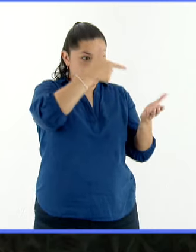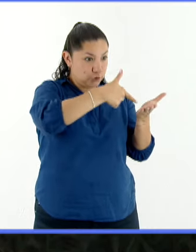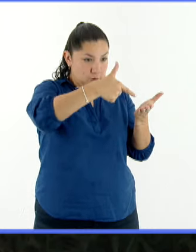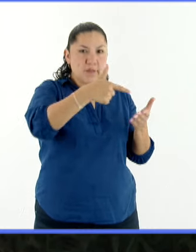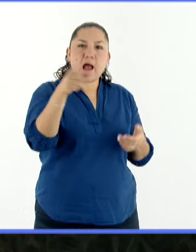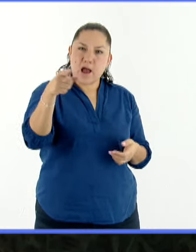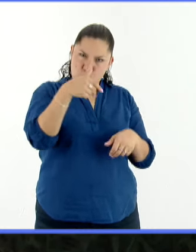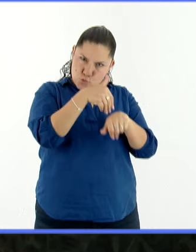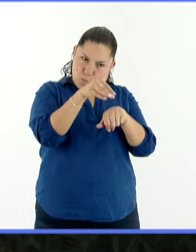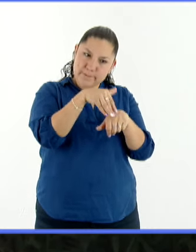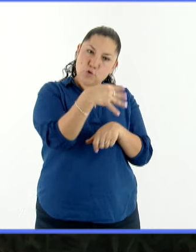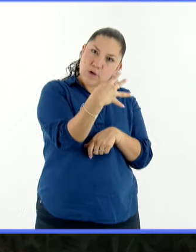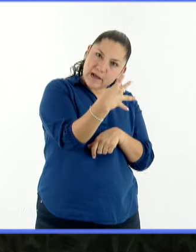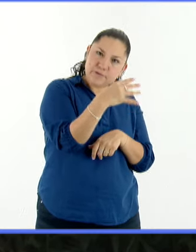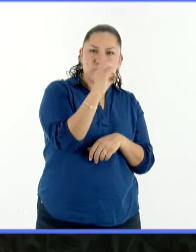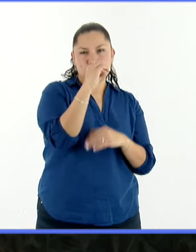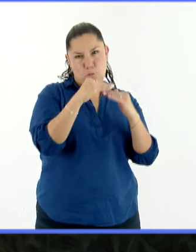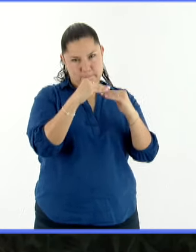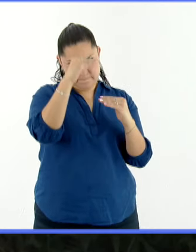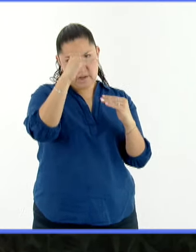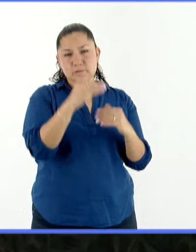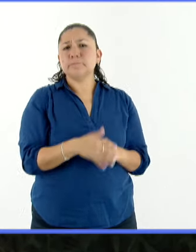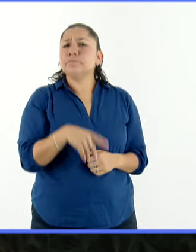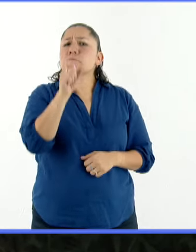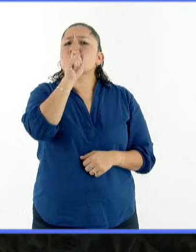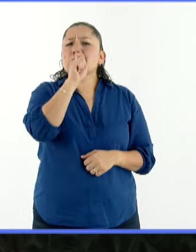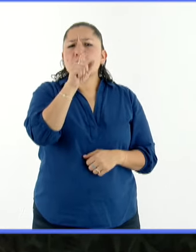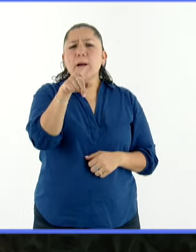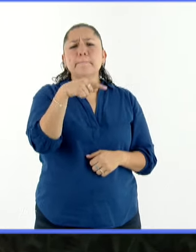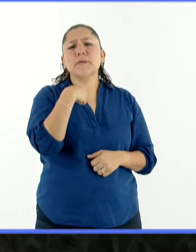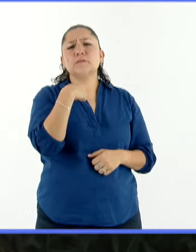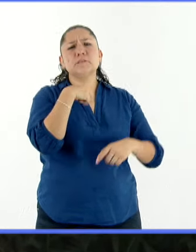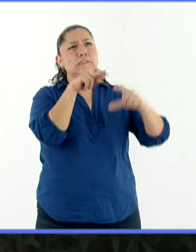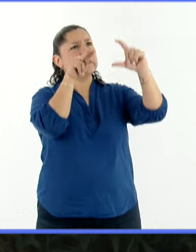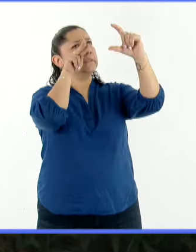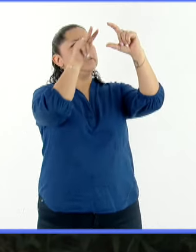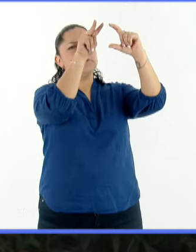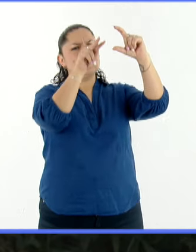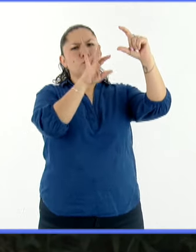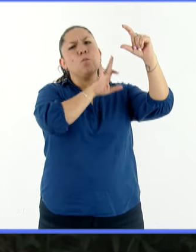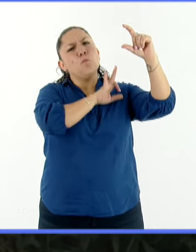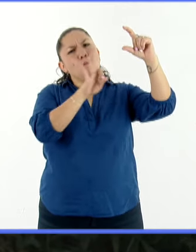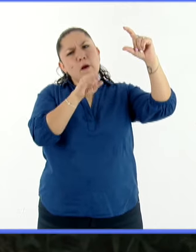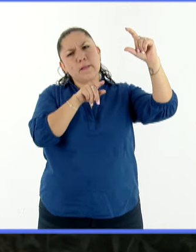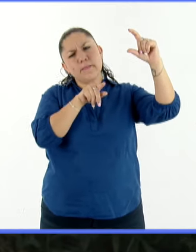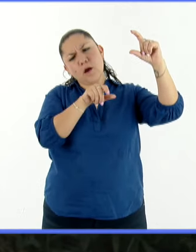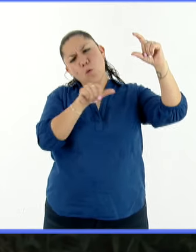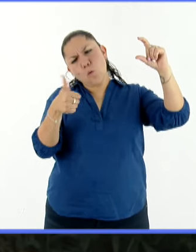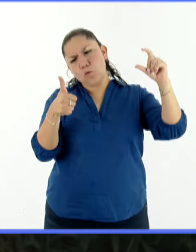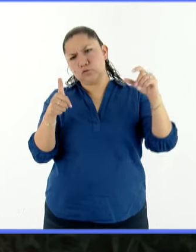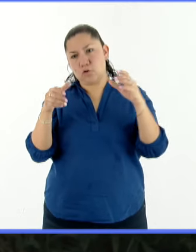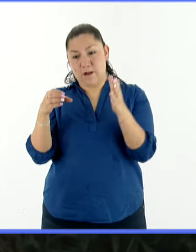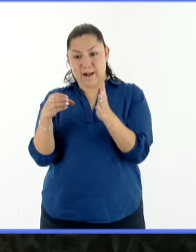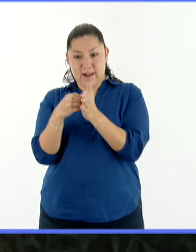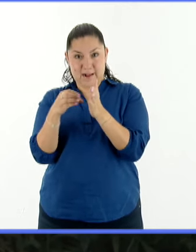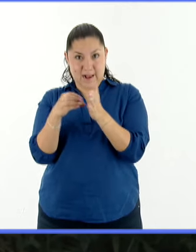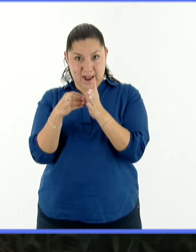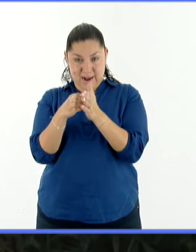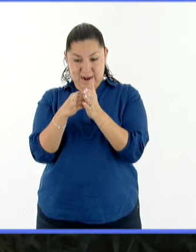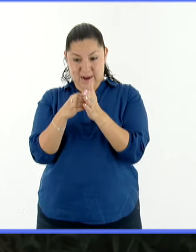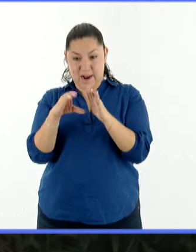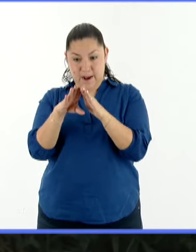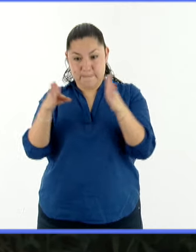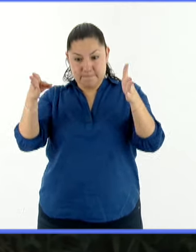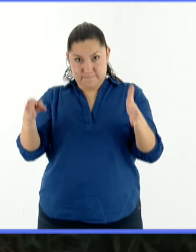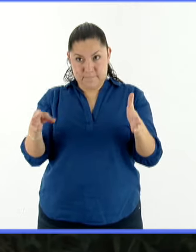Otra forma de observar un eclipse es de forma indirecta. Se puede hacer con una caja de cartón con un agujero en el centro. La